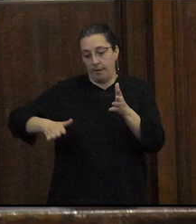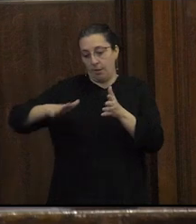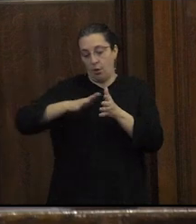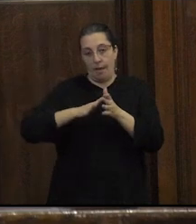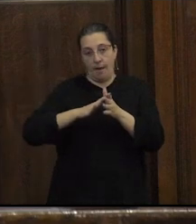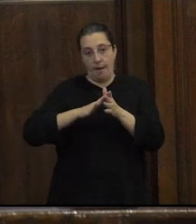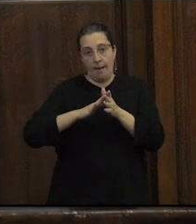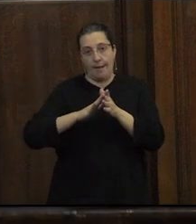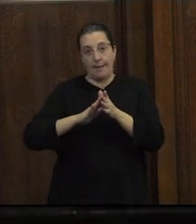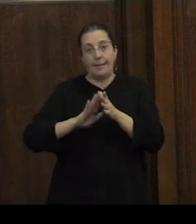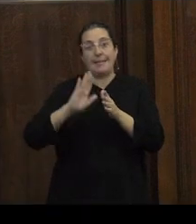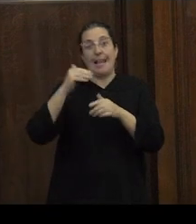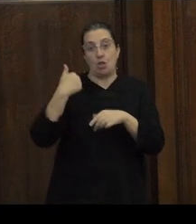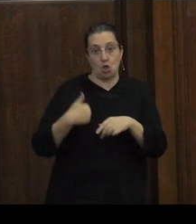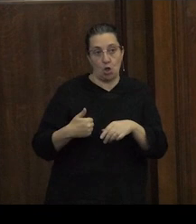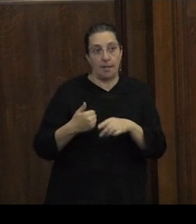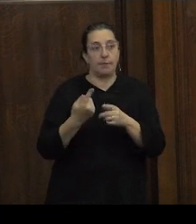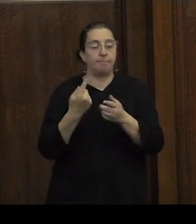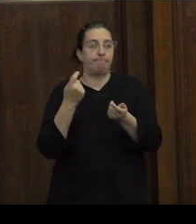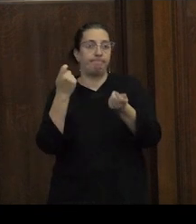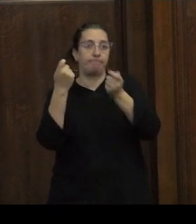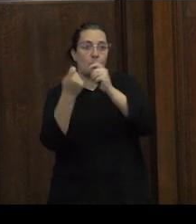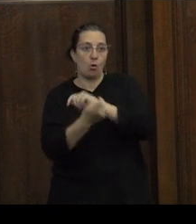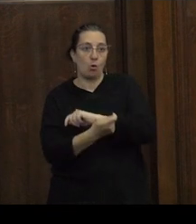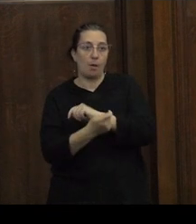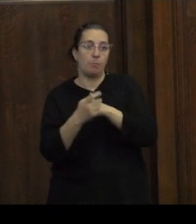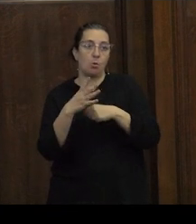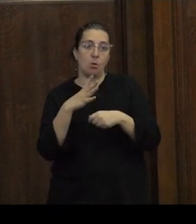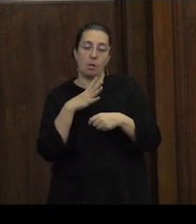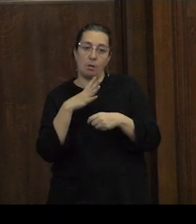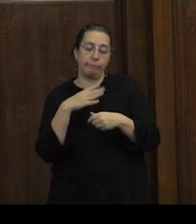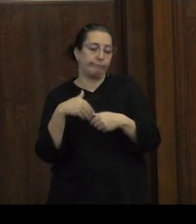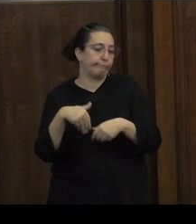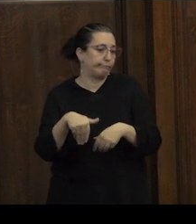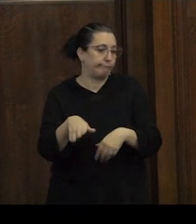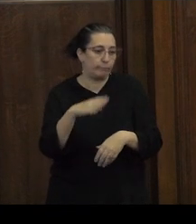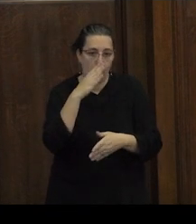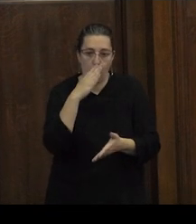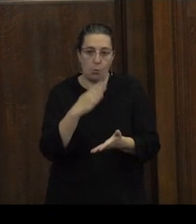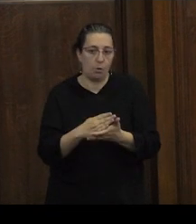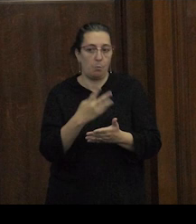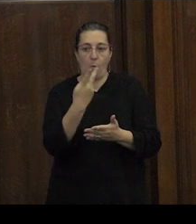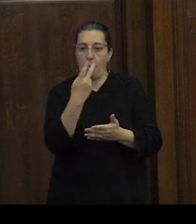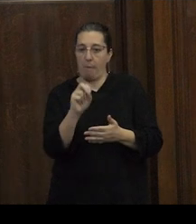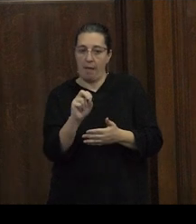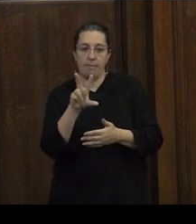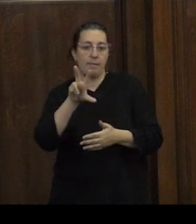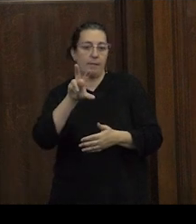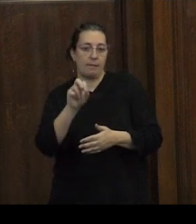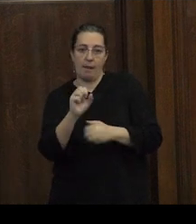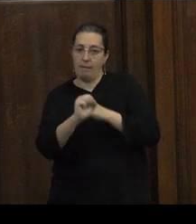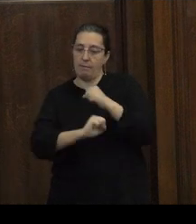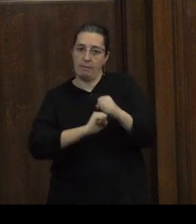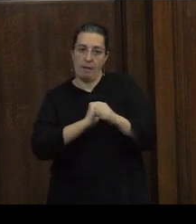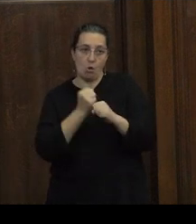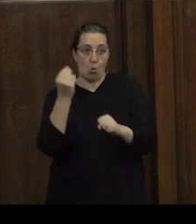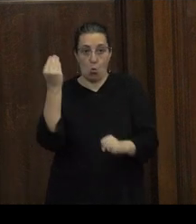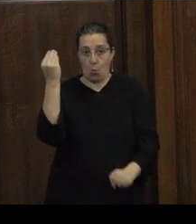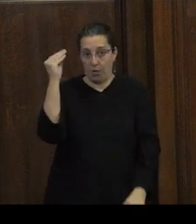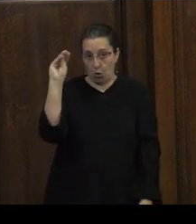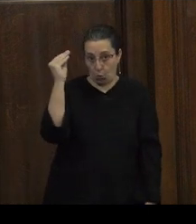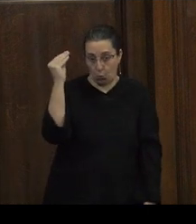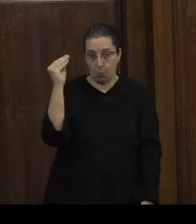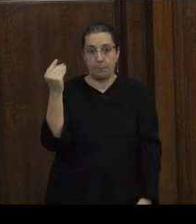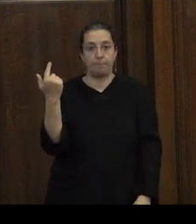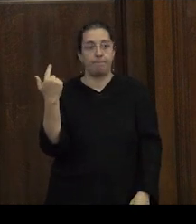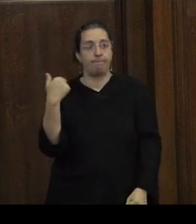nacional de los cambios que se vienen registrando en los últimos 20 o 30 años en las juventudes en las